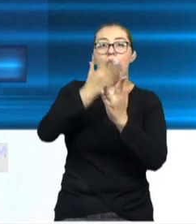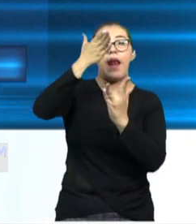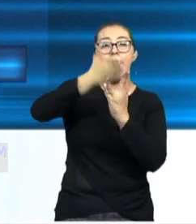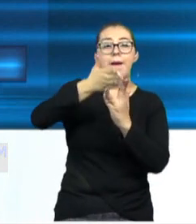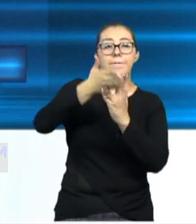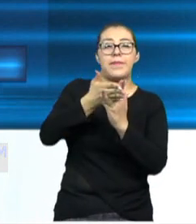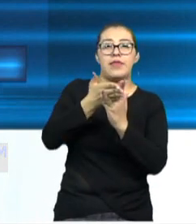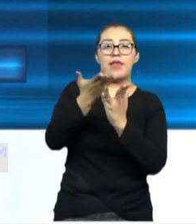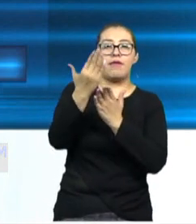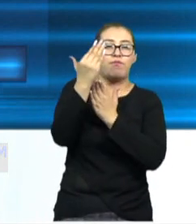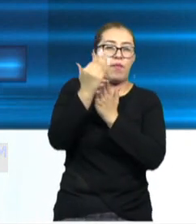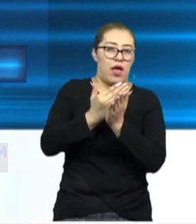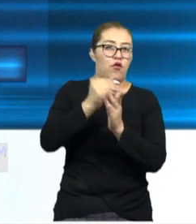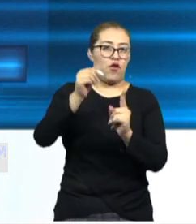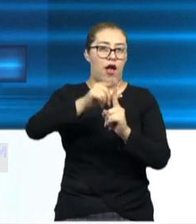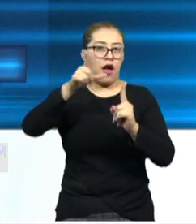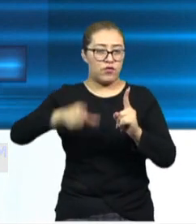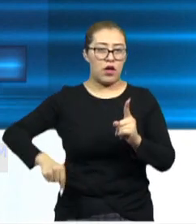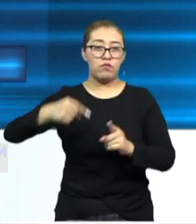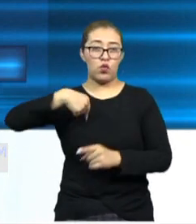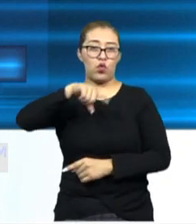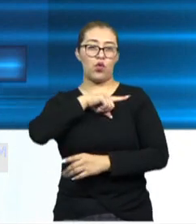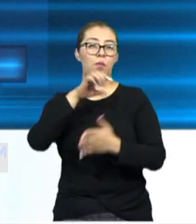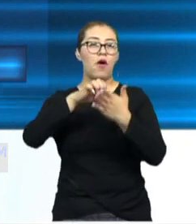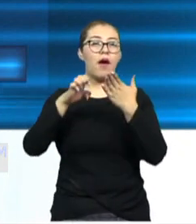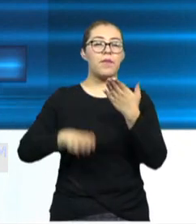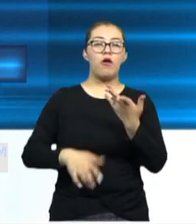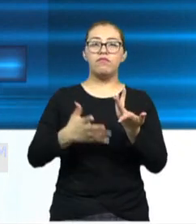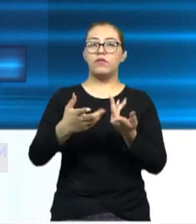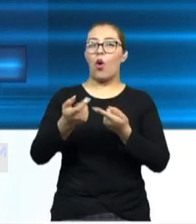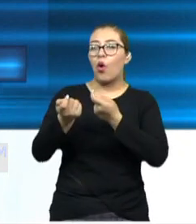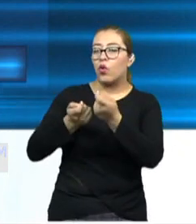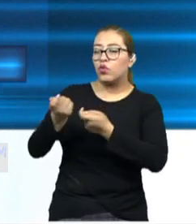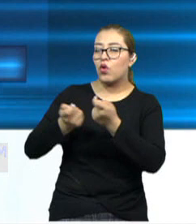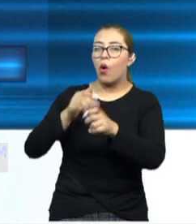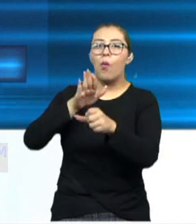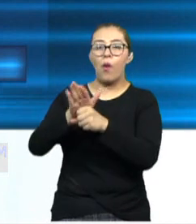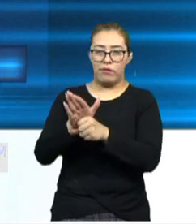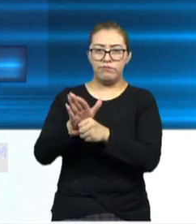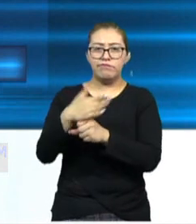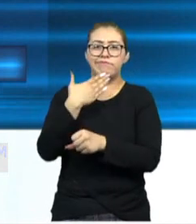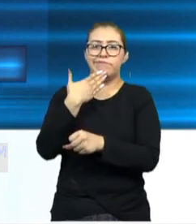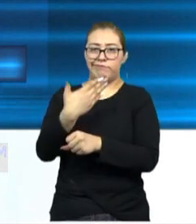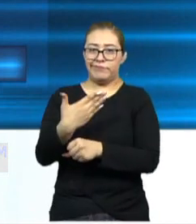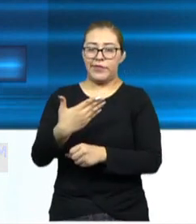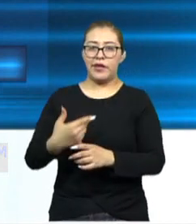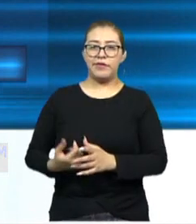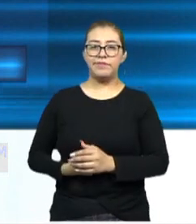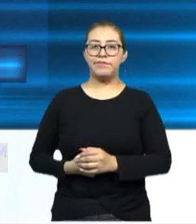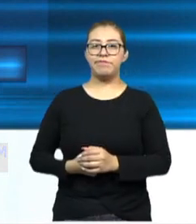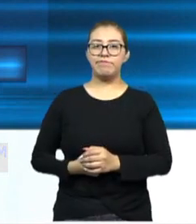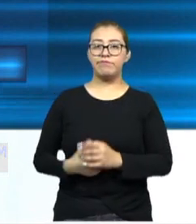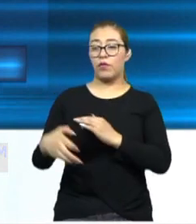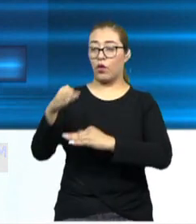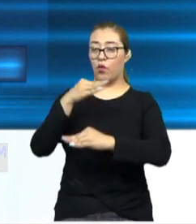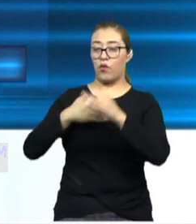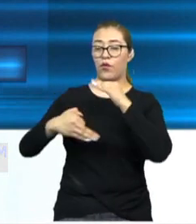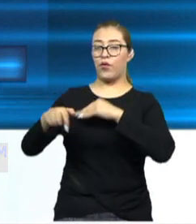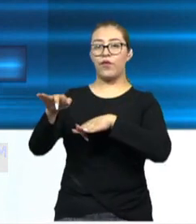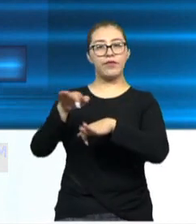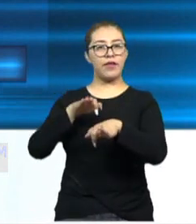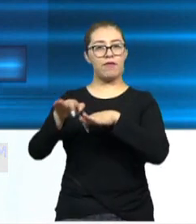la nacional, es decir, tenemos una incidencia que se está comportando bastante y en función de todo esto que estamos